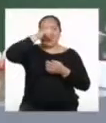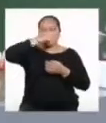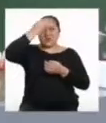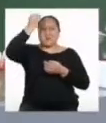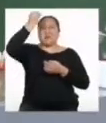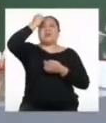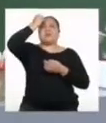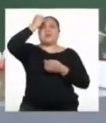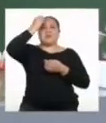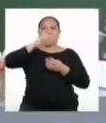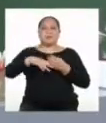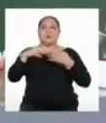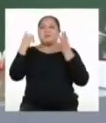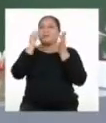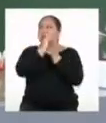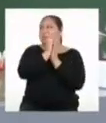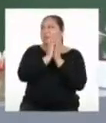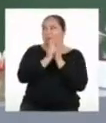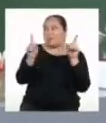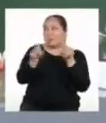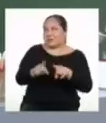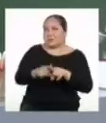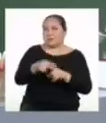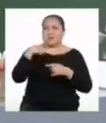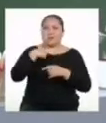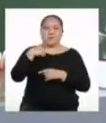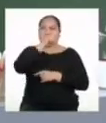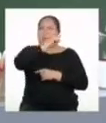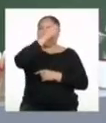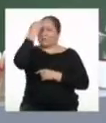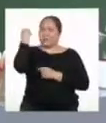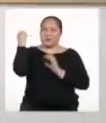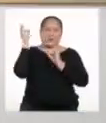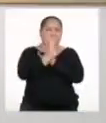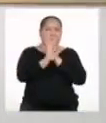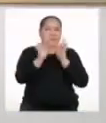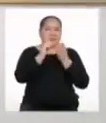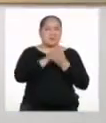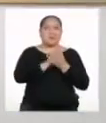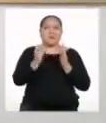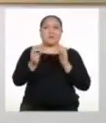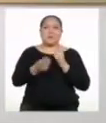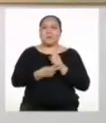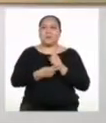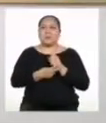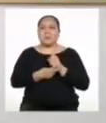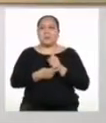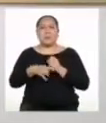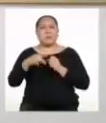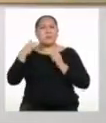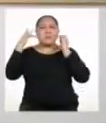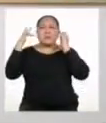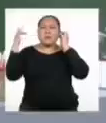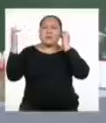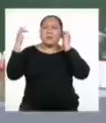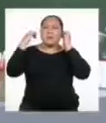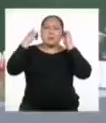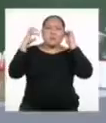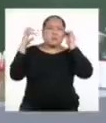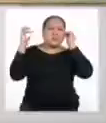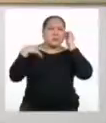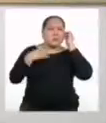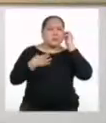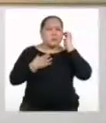mente. Igual, ya lo anoté. Así que ahora sí no se me olvida por nada. Mmm, parece que hay un poco de ruido en casa.